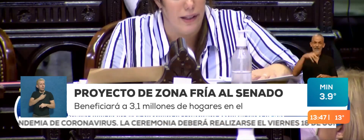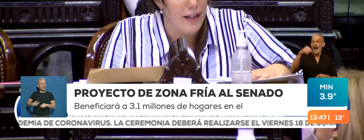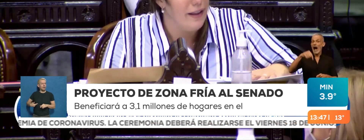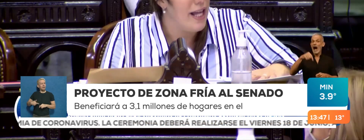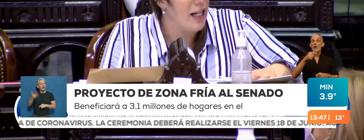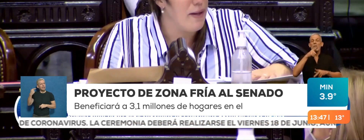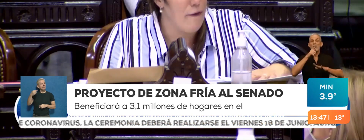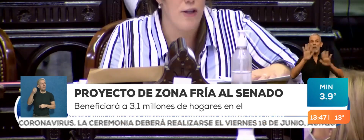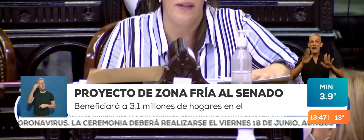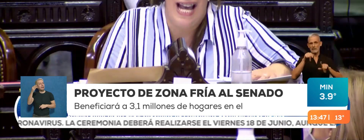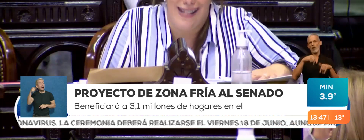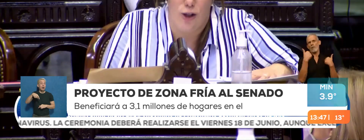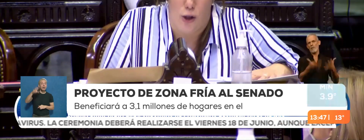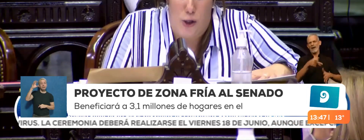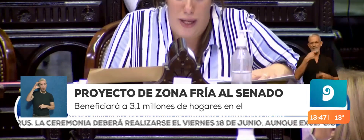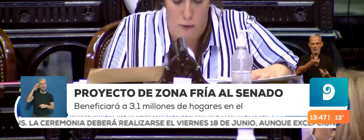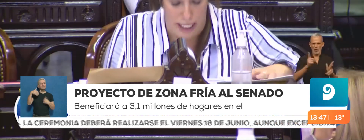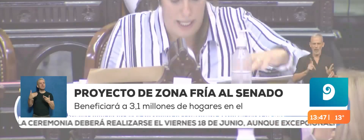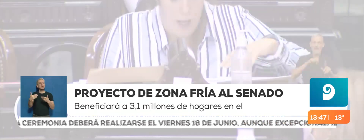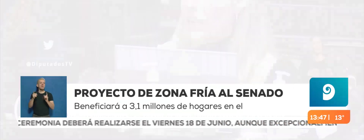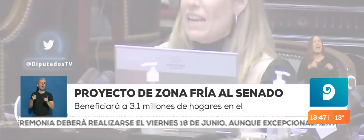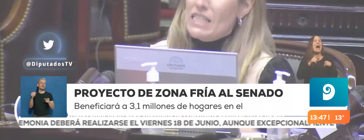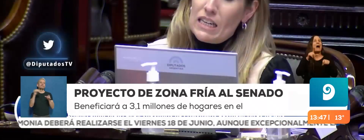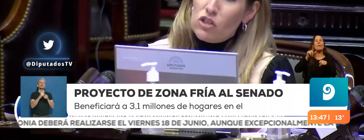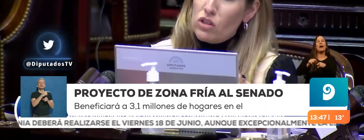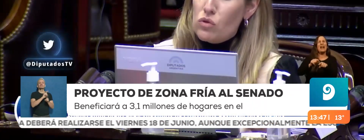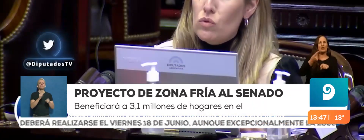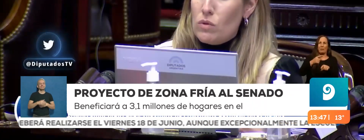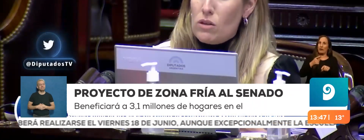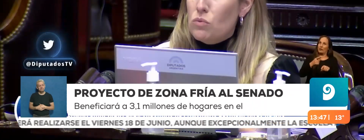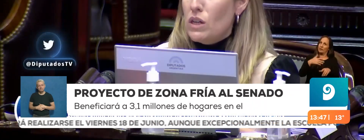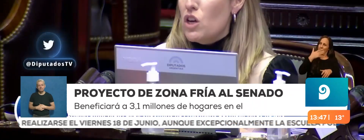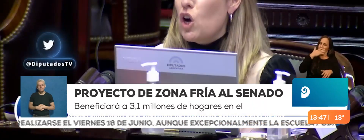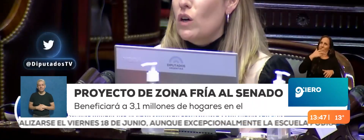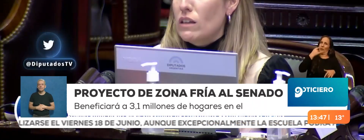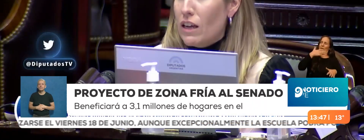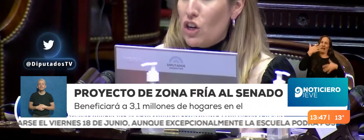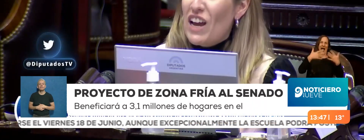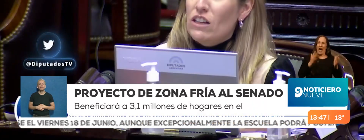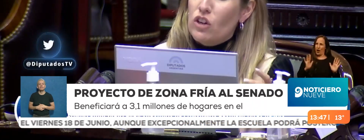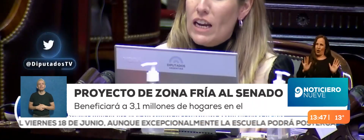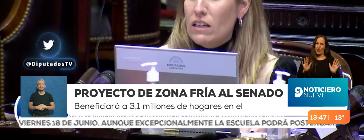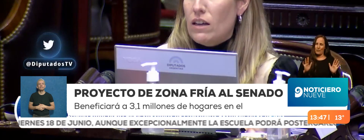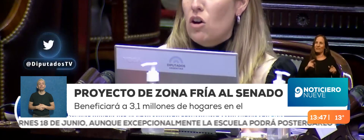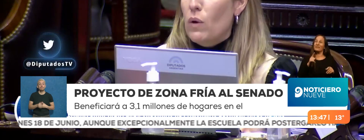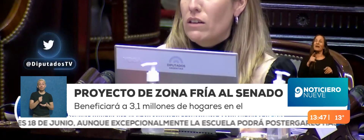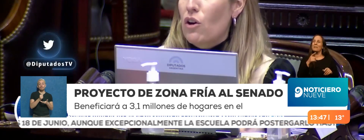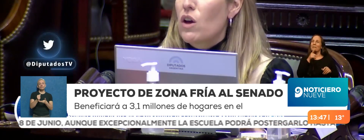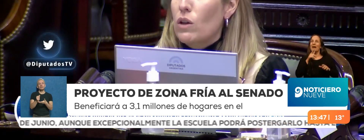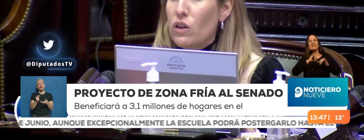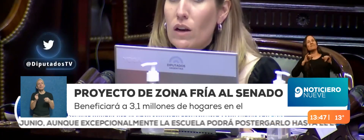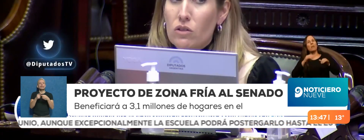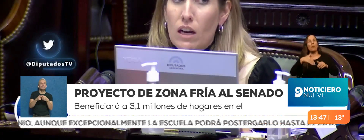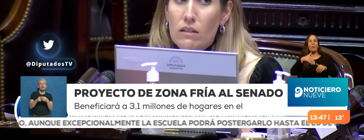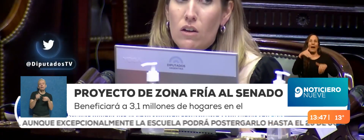de darles beneficios y así todo no lo van a votar. Que la asignación de subsidios con criterios electoralistas como